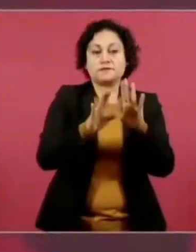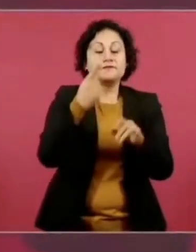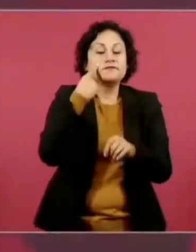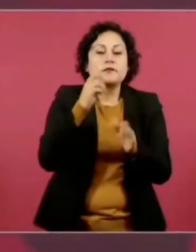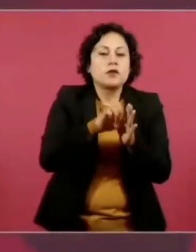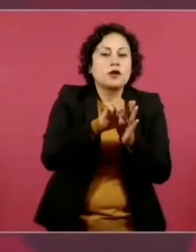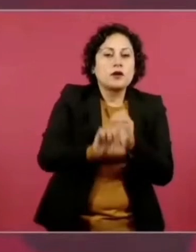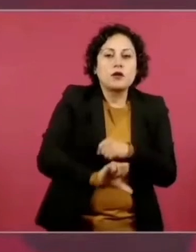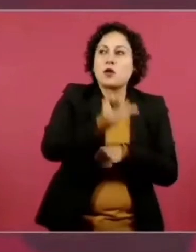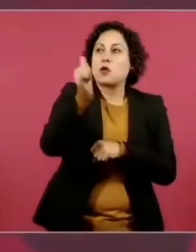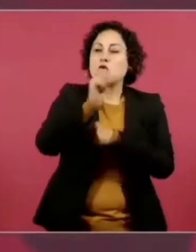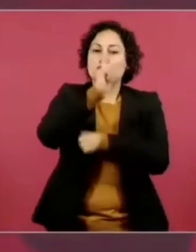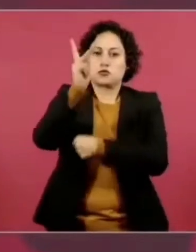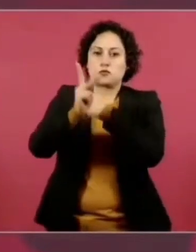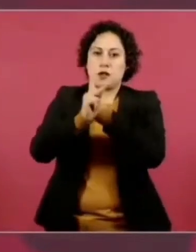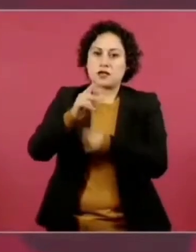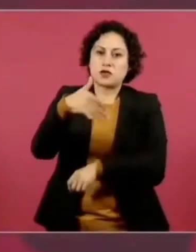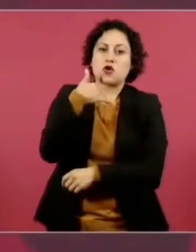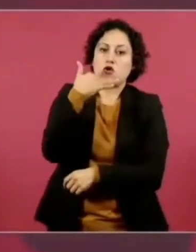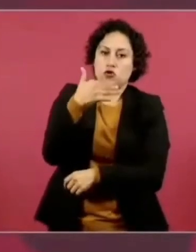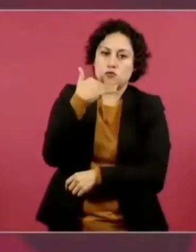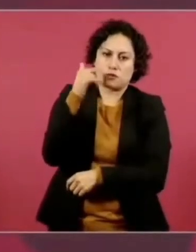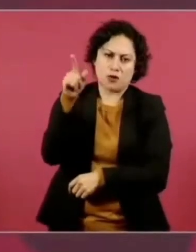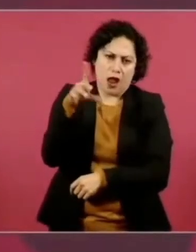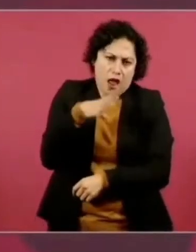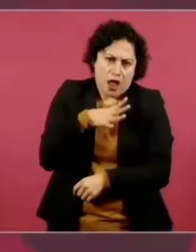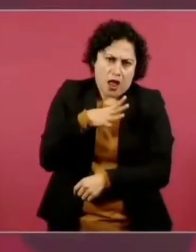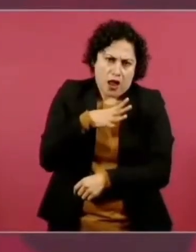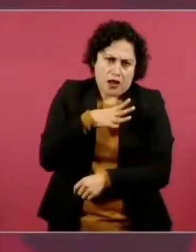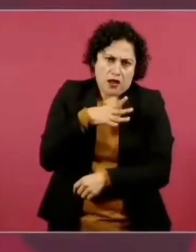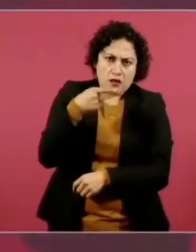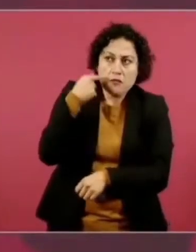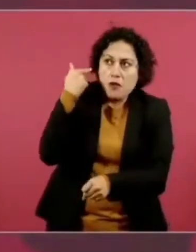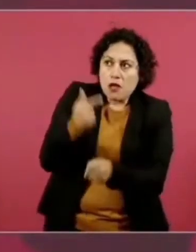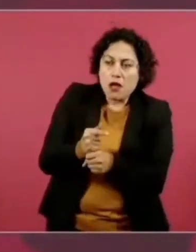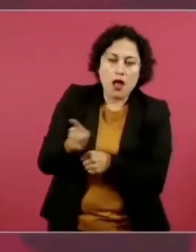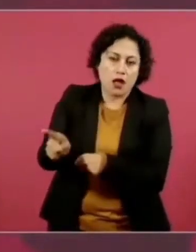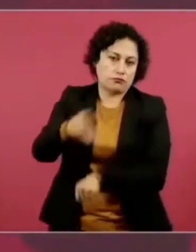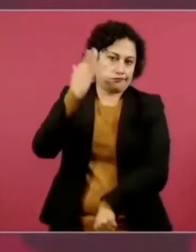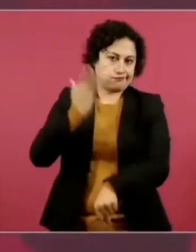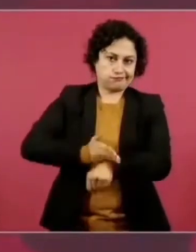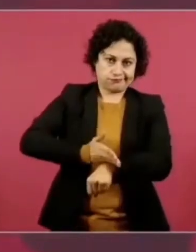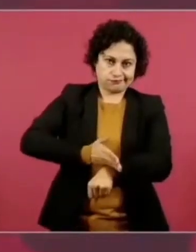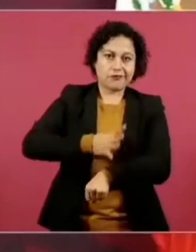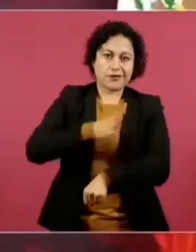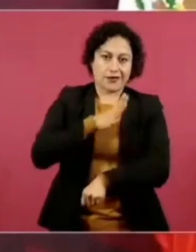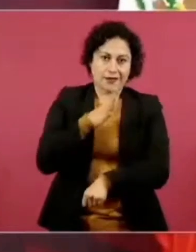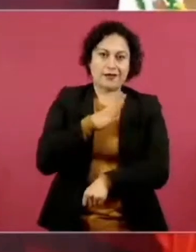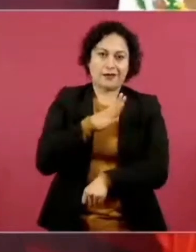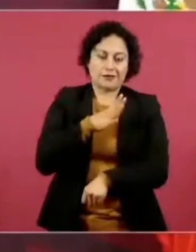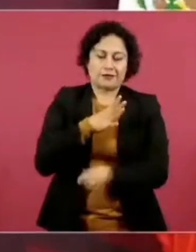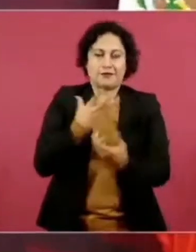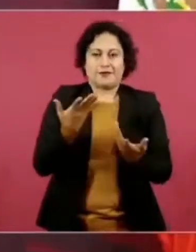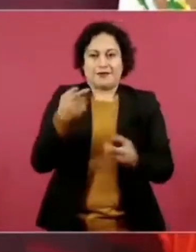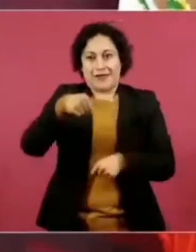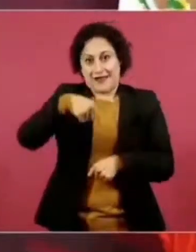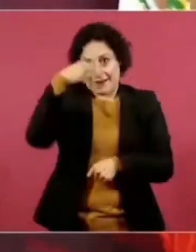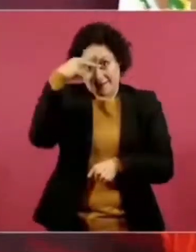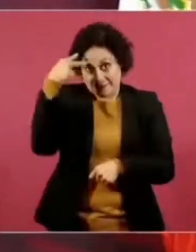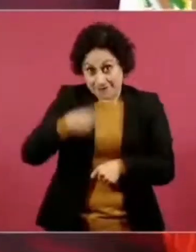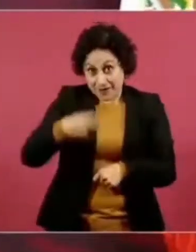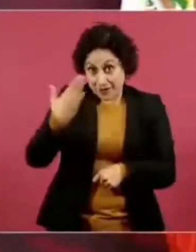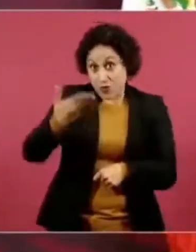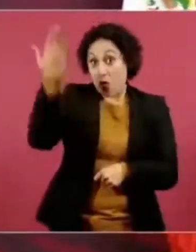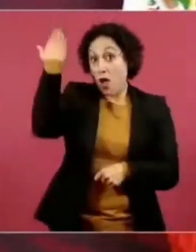pero no se permite la impunidad, y aquí era corrupción